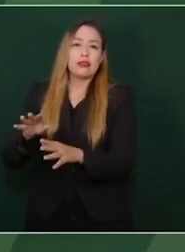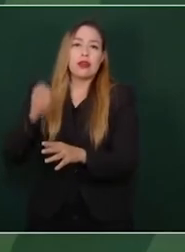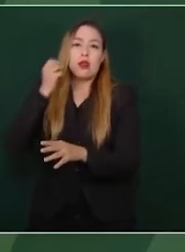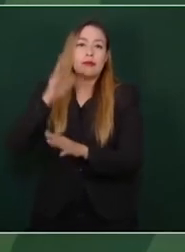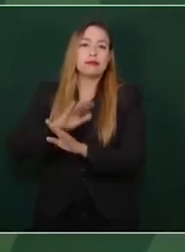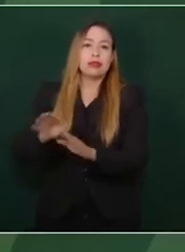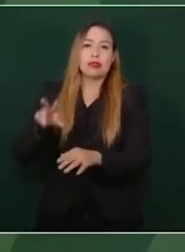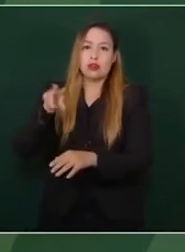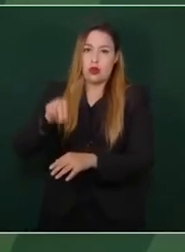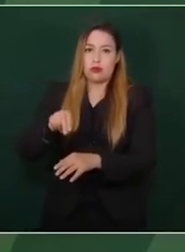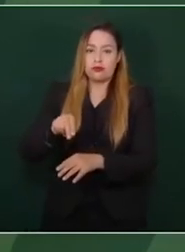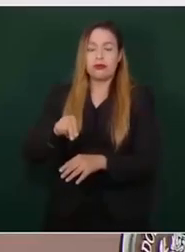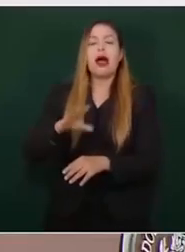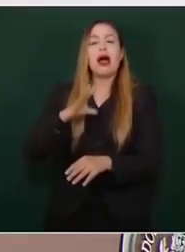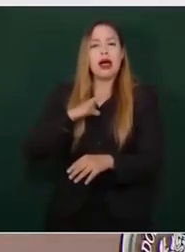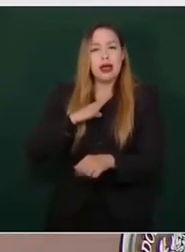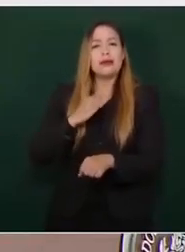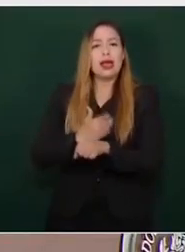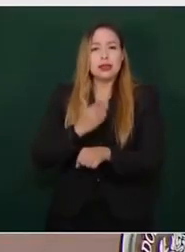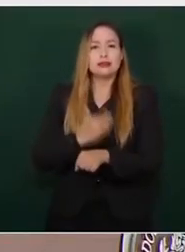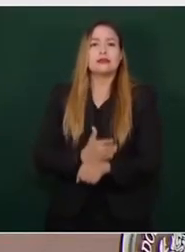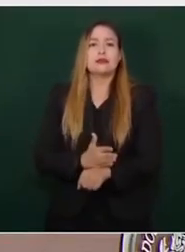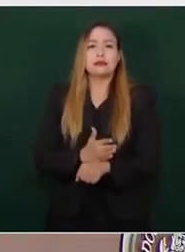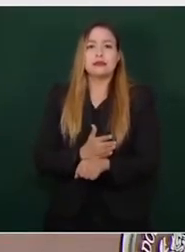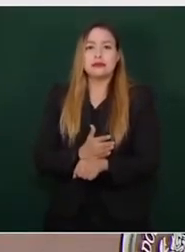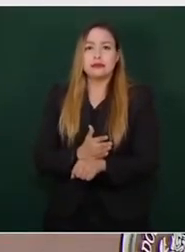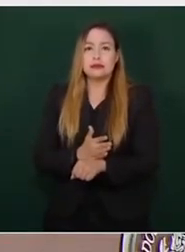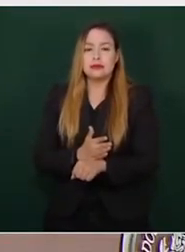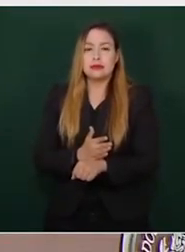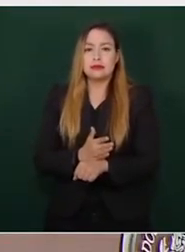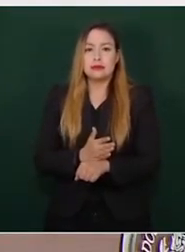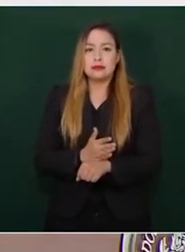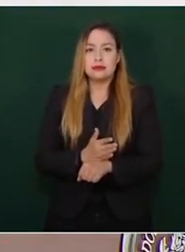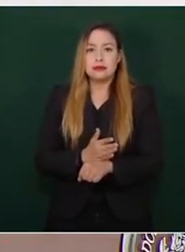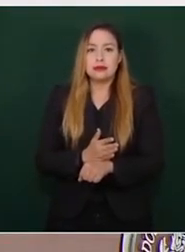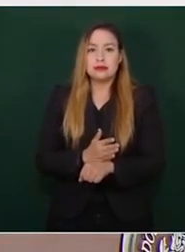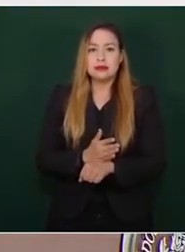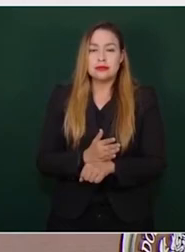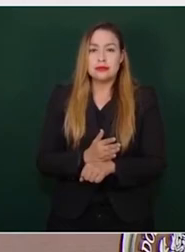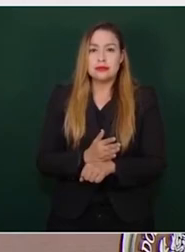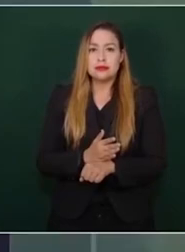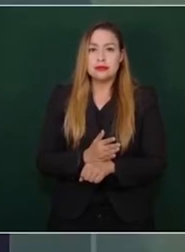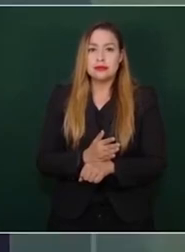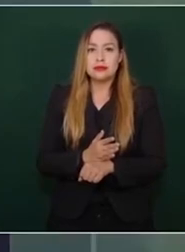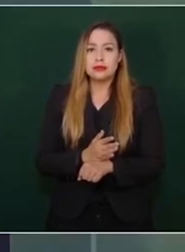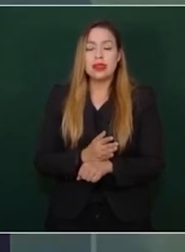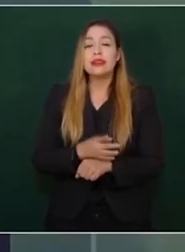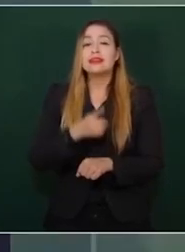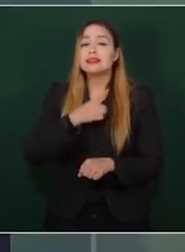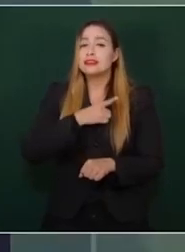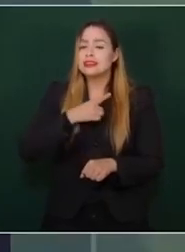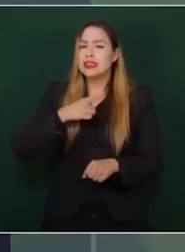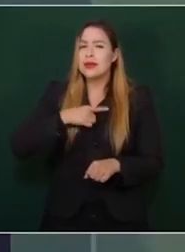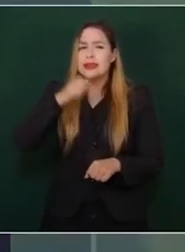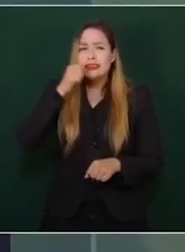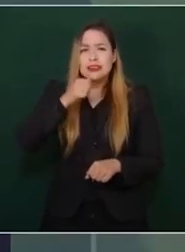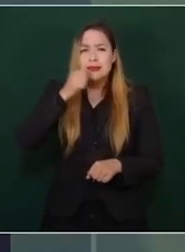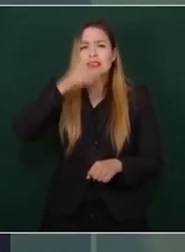se pueda siempre hacer justicia.